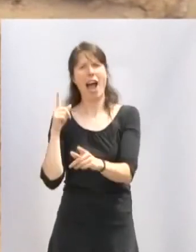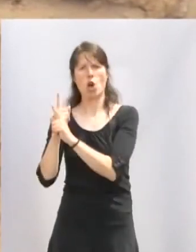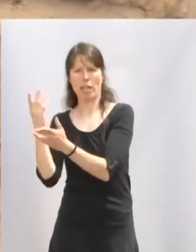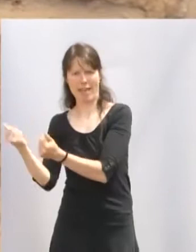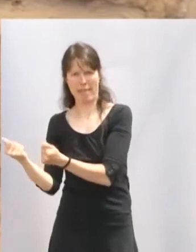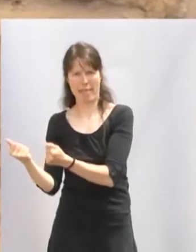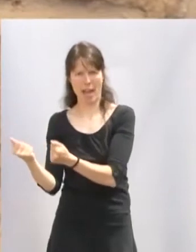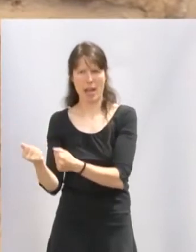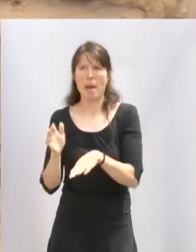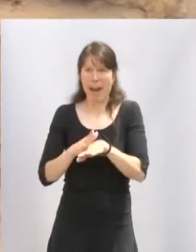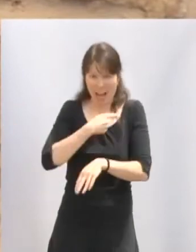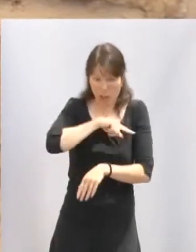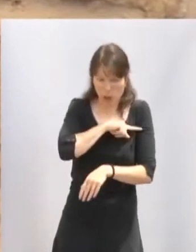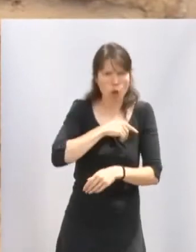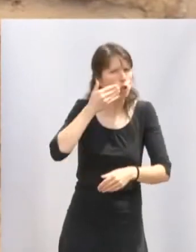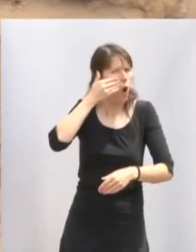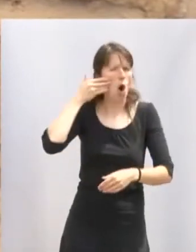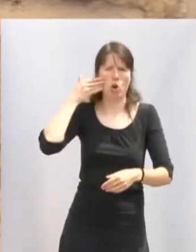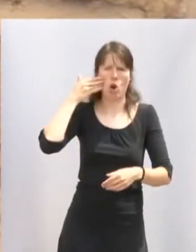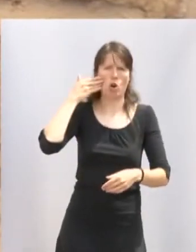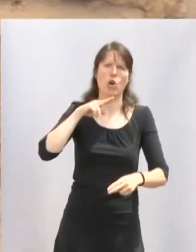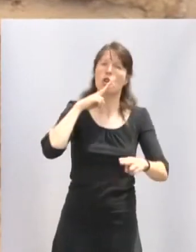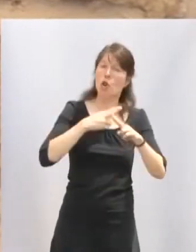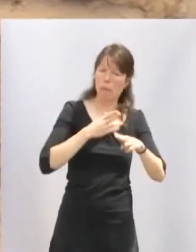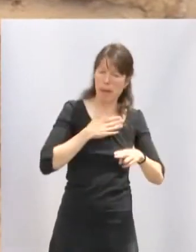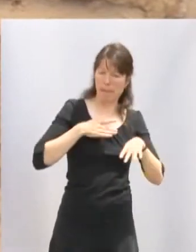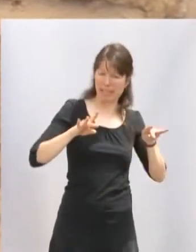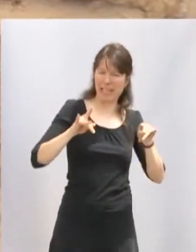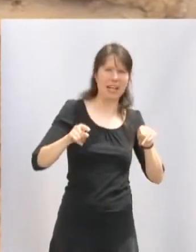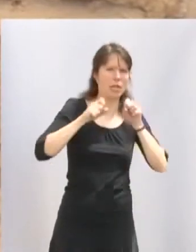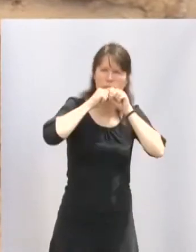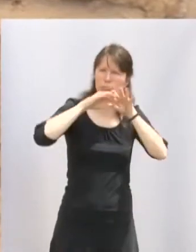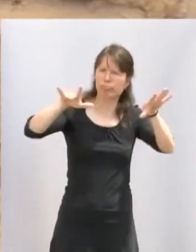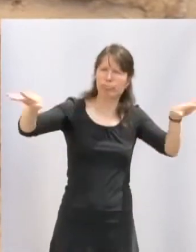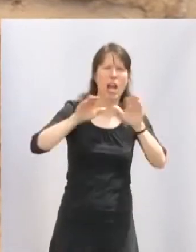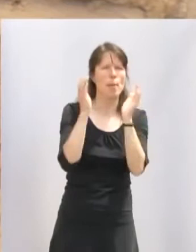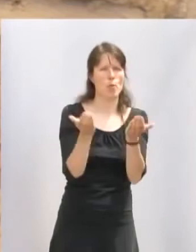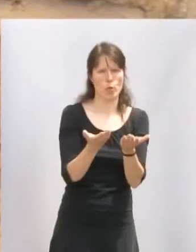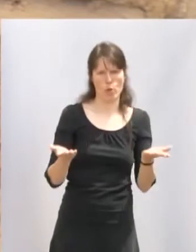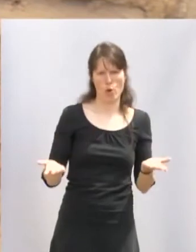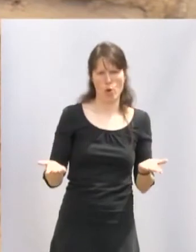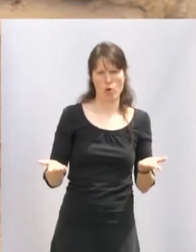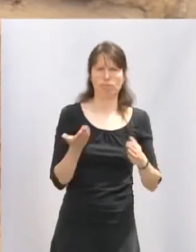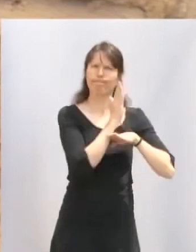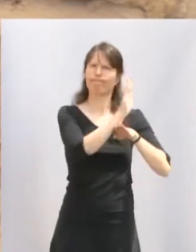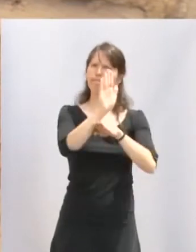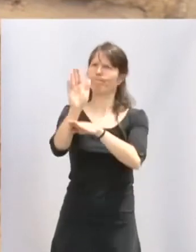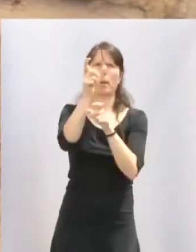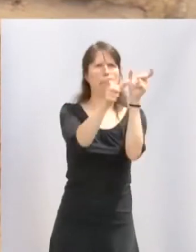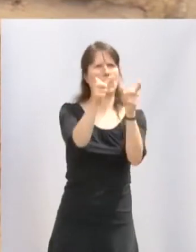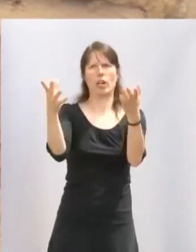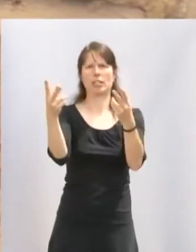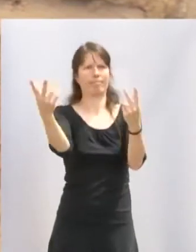nosotros es un honor llevar el nombre de nuestra tierra por todo el mundo. El hecho de poder mostrar a las gentes nuestras